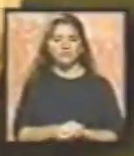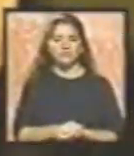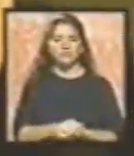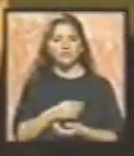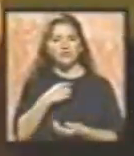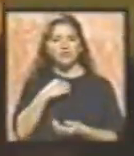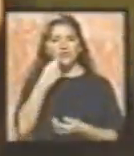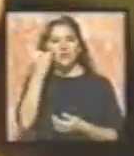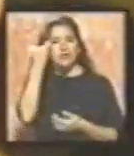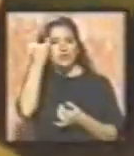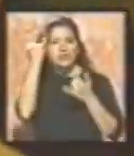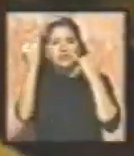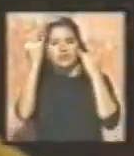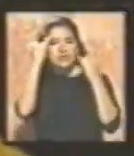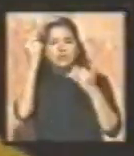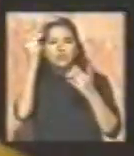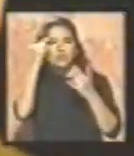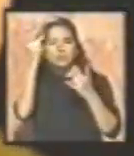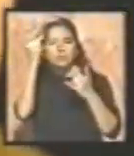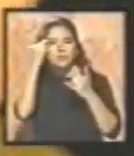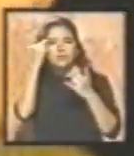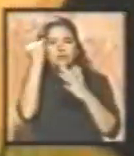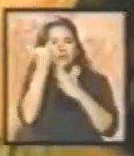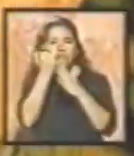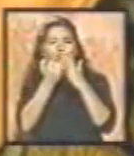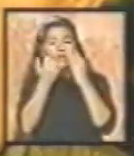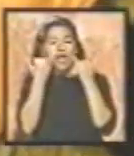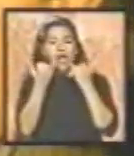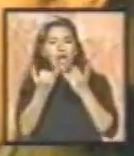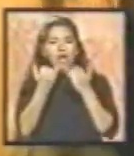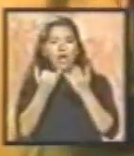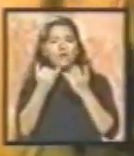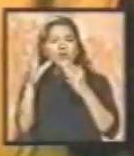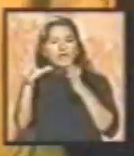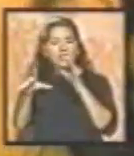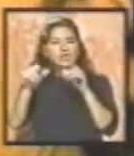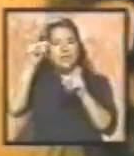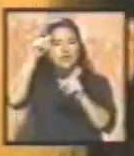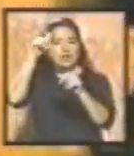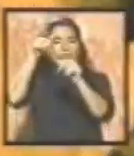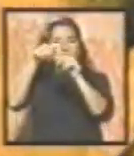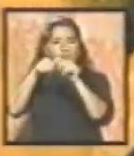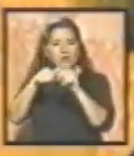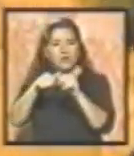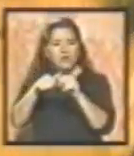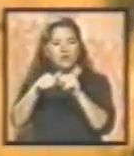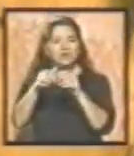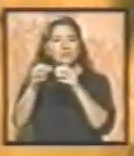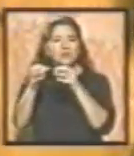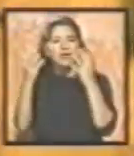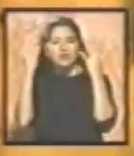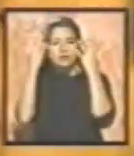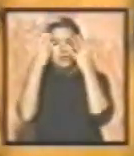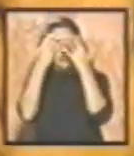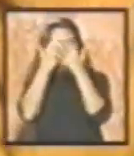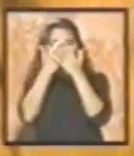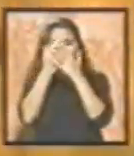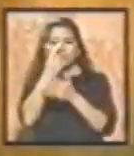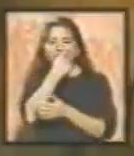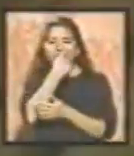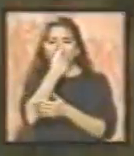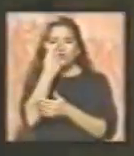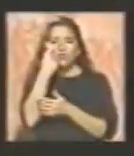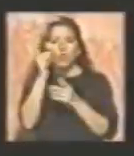Imágenes que rondan por su mente, y que hoy se ve obligado a traer de vuelta, para reemplazar la oscuridad que quedó en sus ojos,